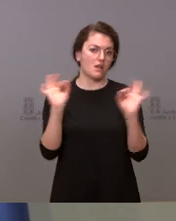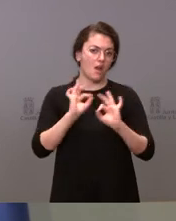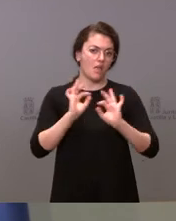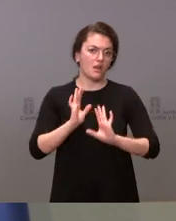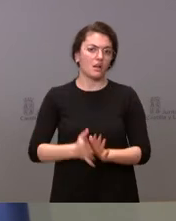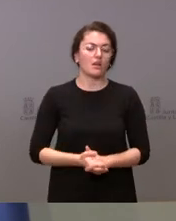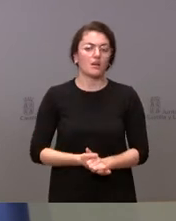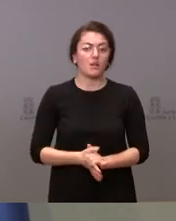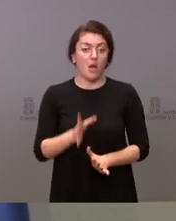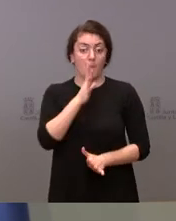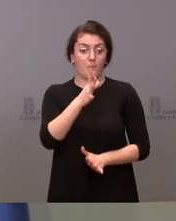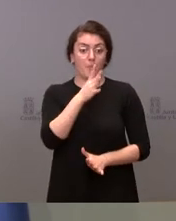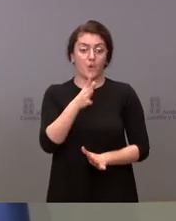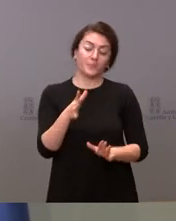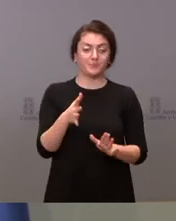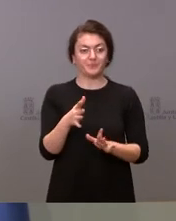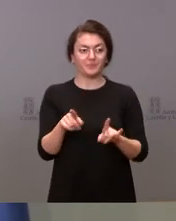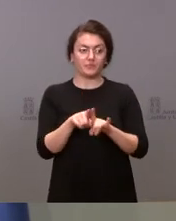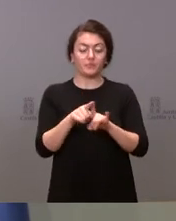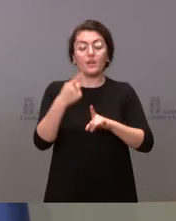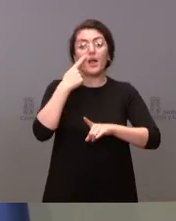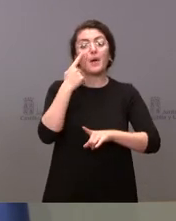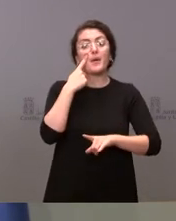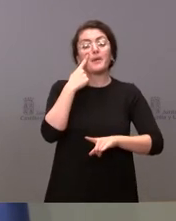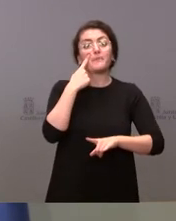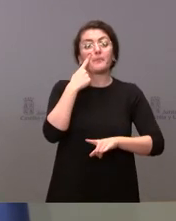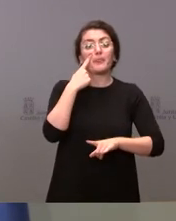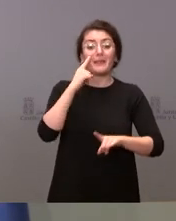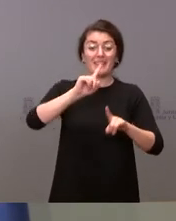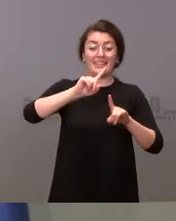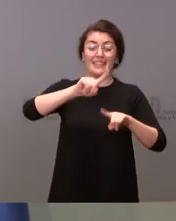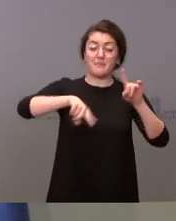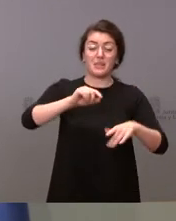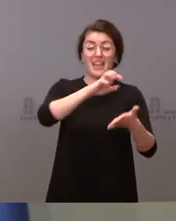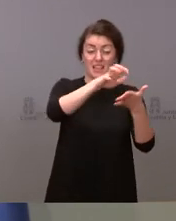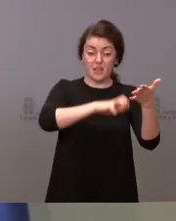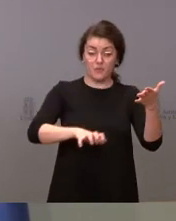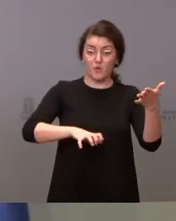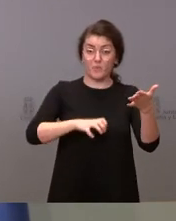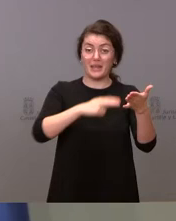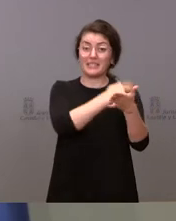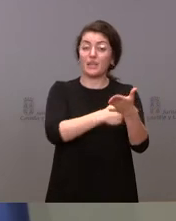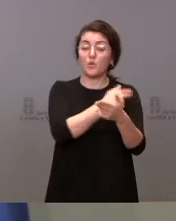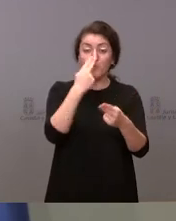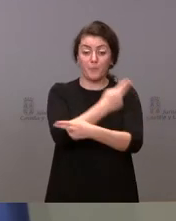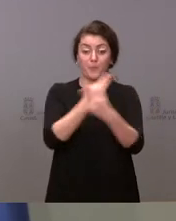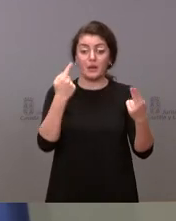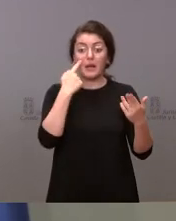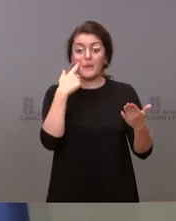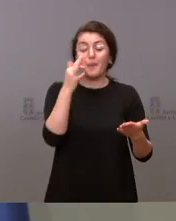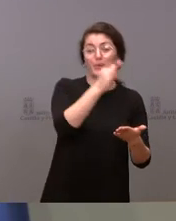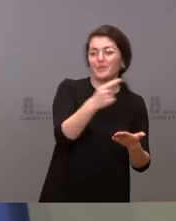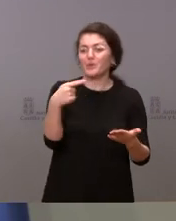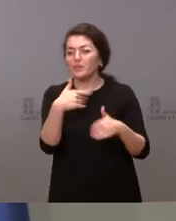vemos ventajas e inconvenientes. El informe de salud pública le ve ventajas e inconvenientes. Hemos decidido